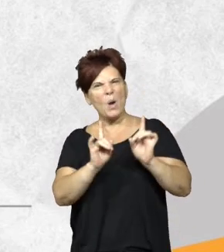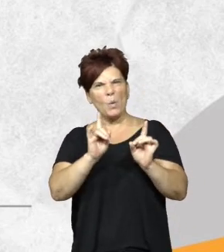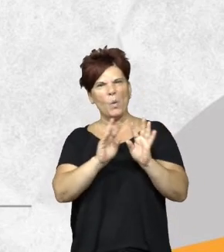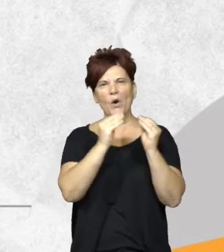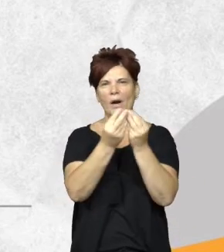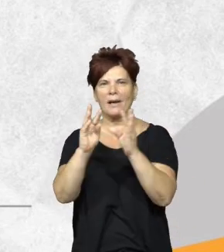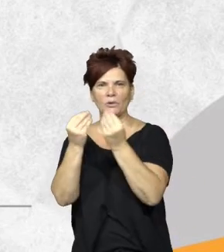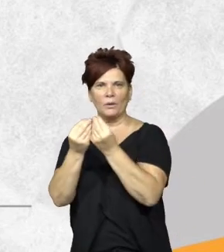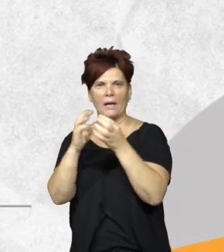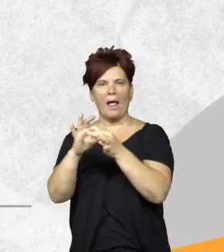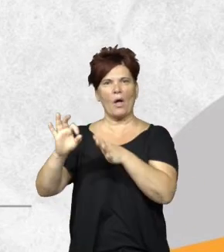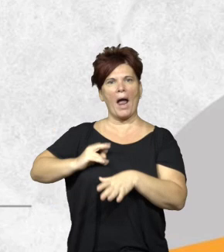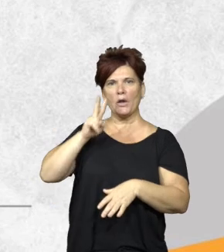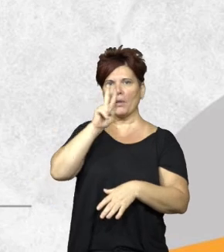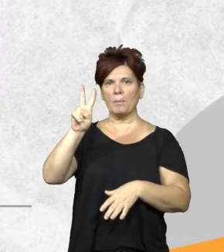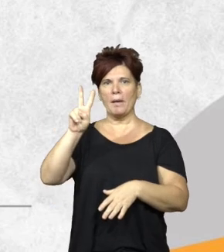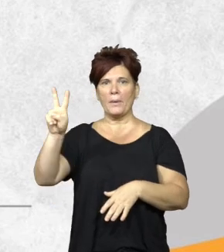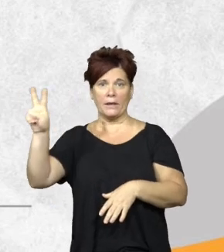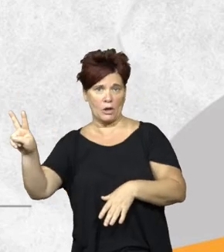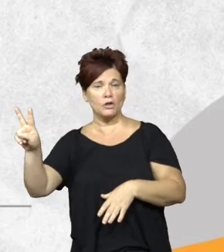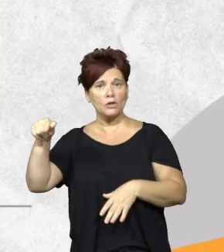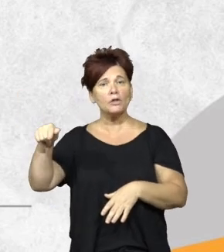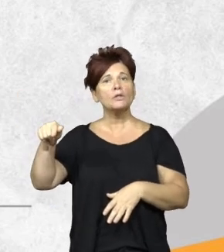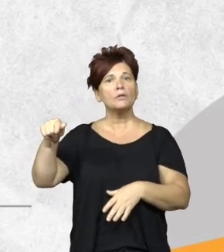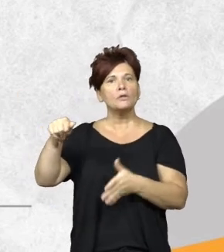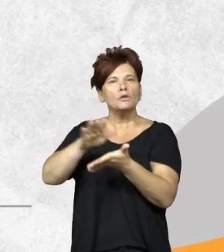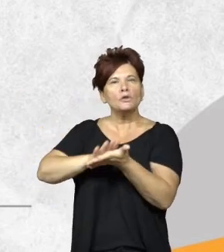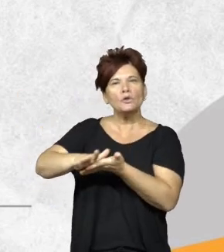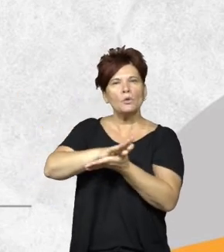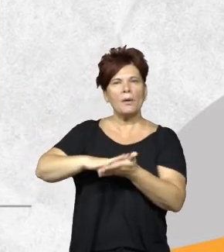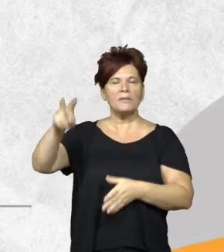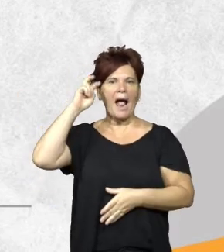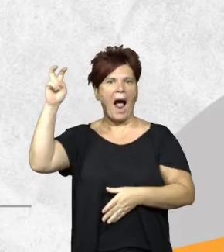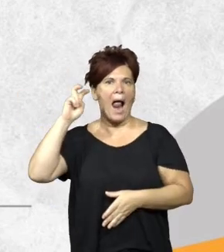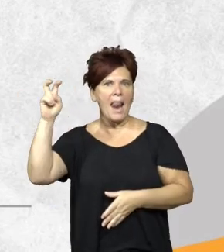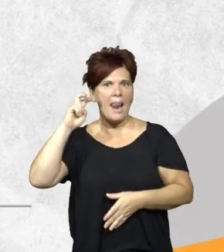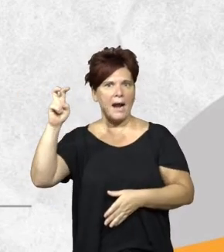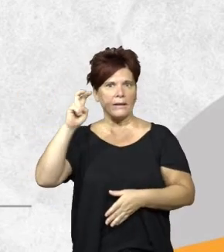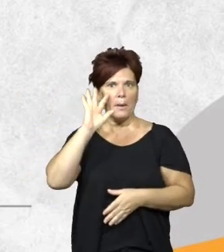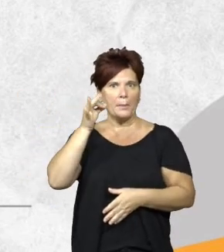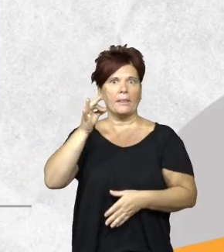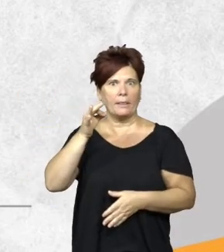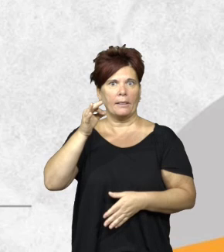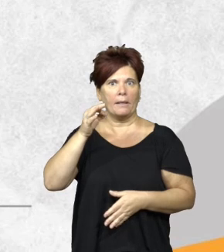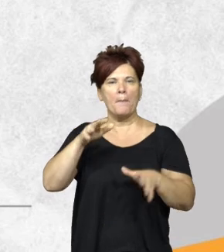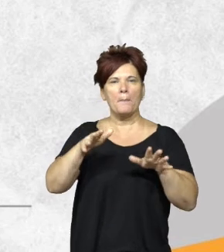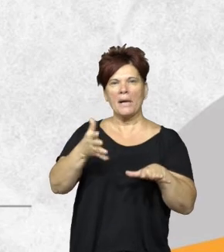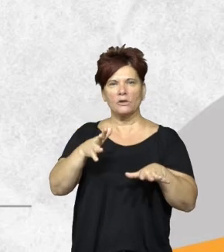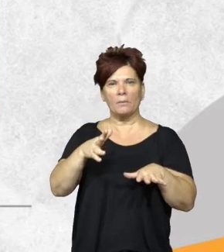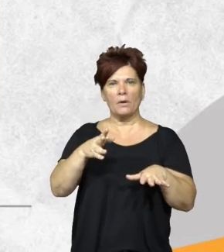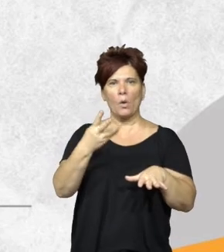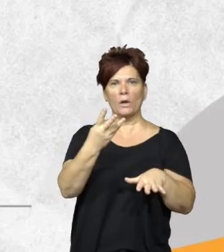del año 2022 en donde la superficie de alertas detectada por el SAT fue de aproximadamente